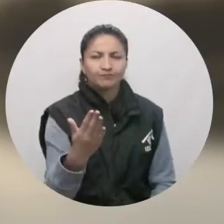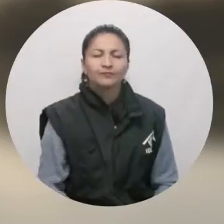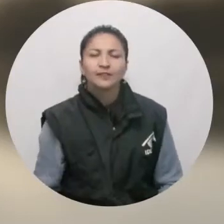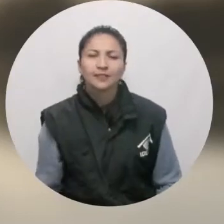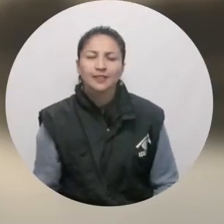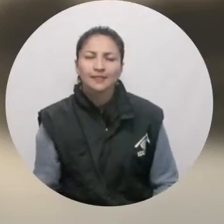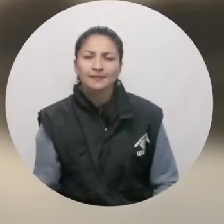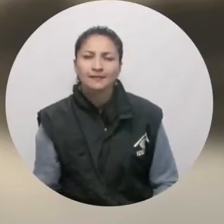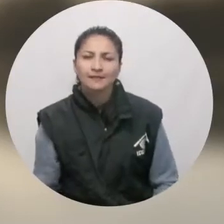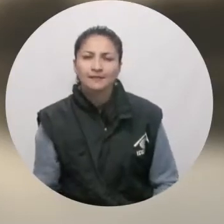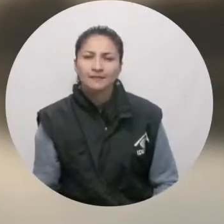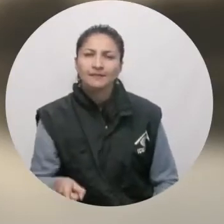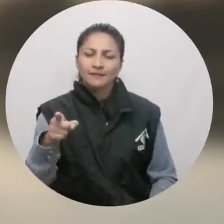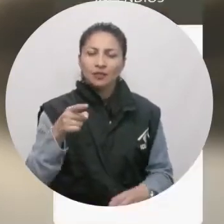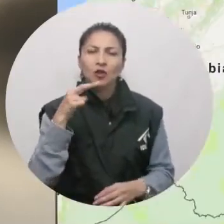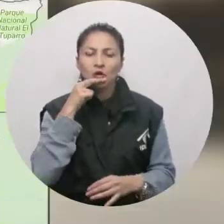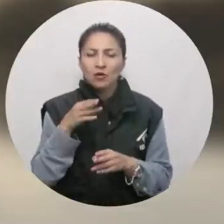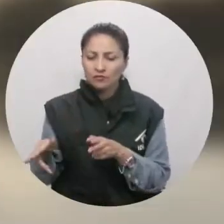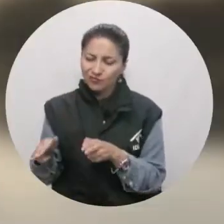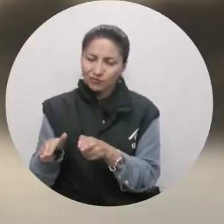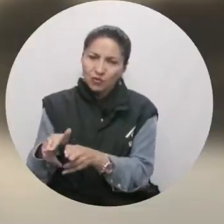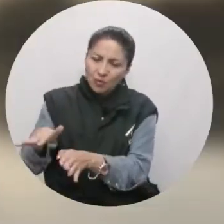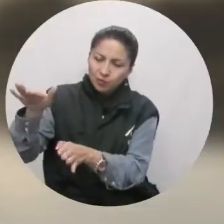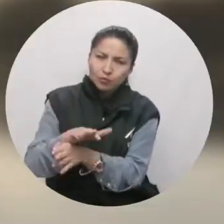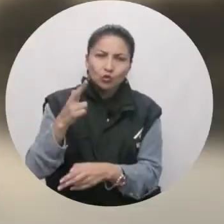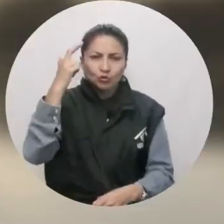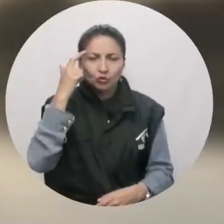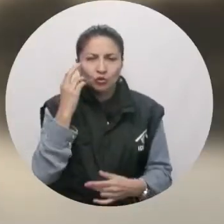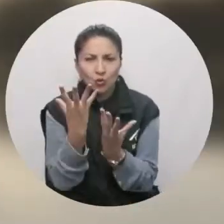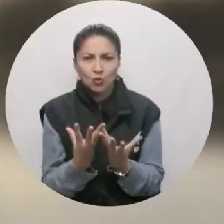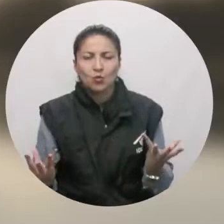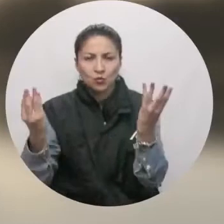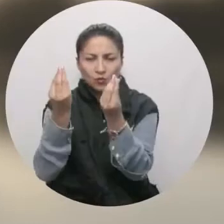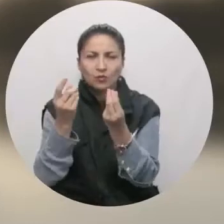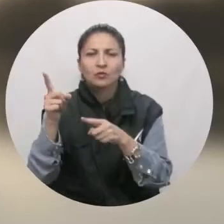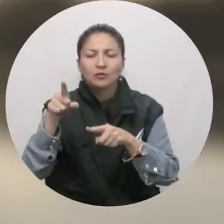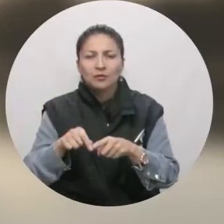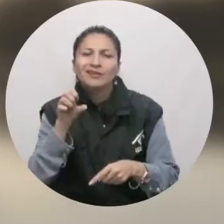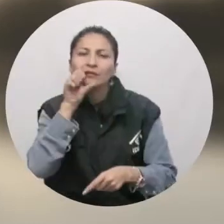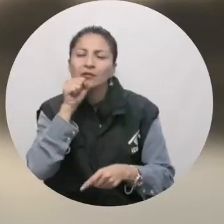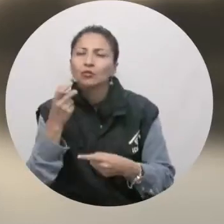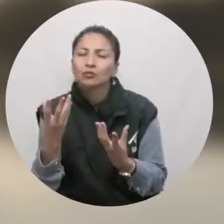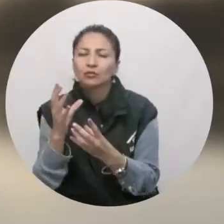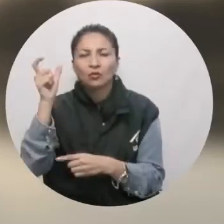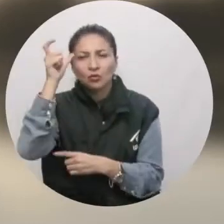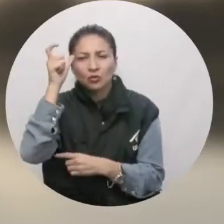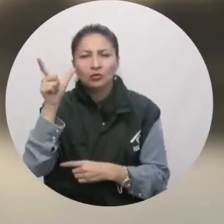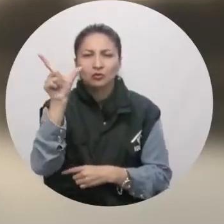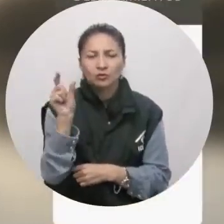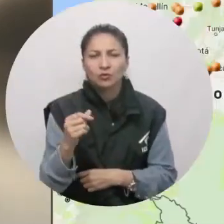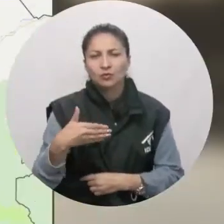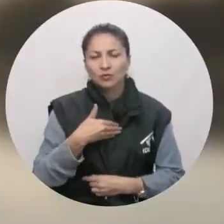Urabá y alerta naranja en Córdoba, Sucre, Bolívar, Antioquia y Valle del Cauca. Alerta roja por alta posibilidad de incendios